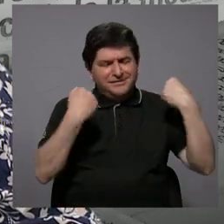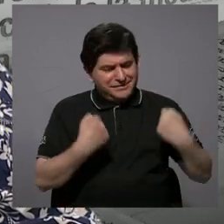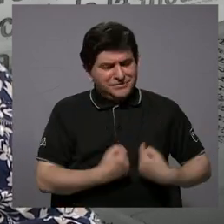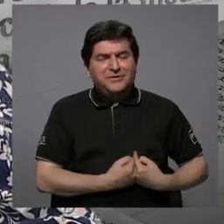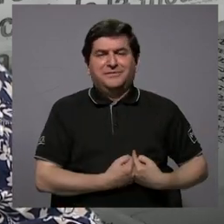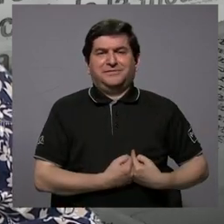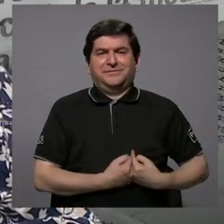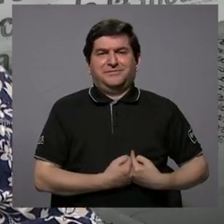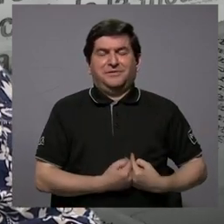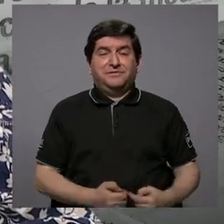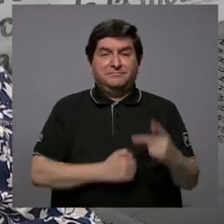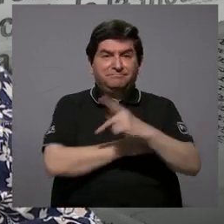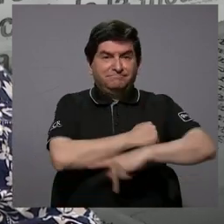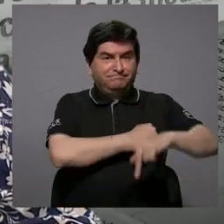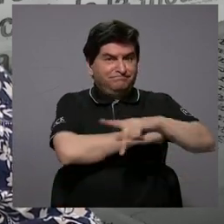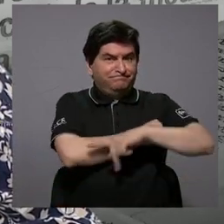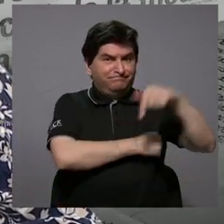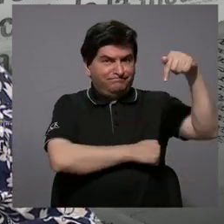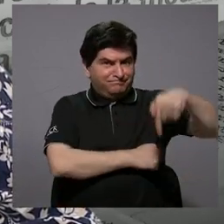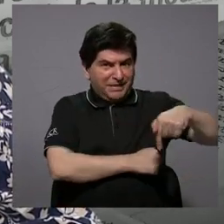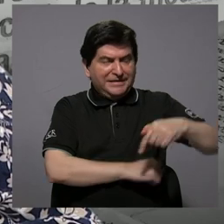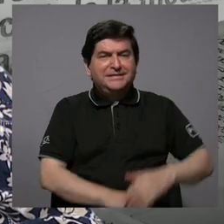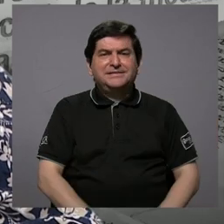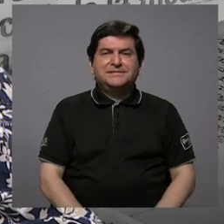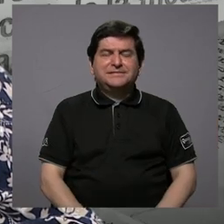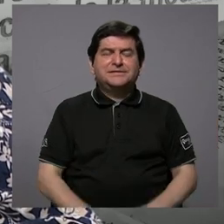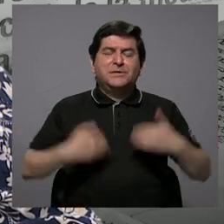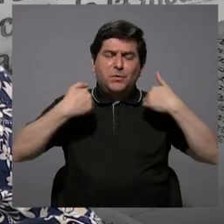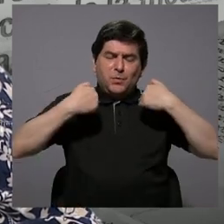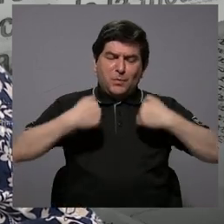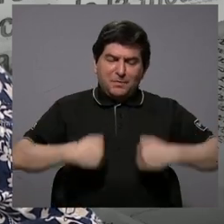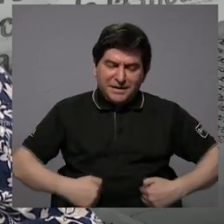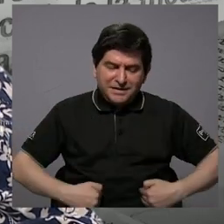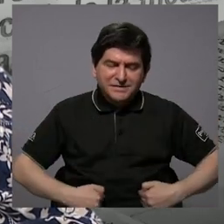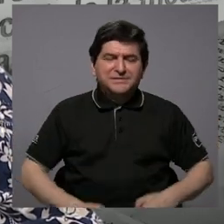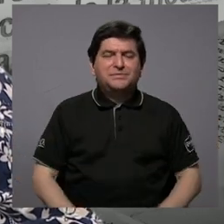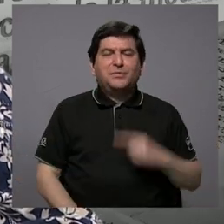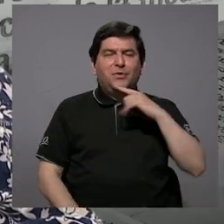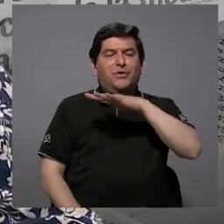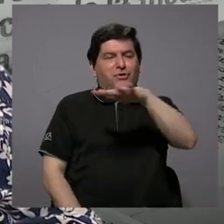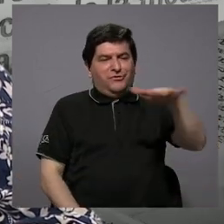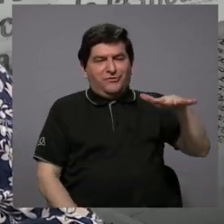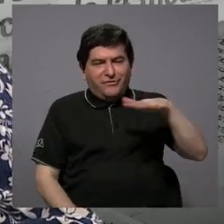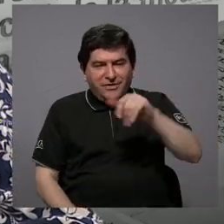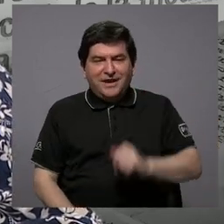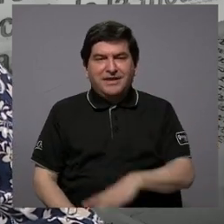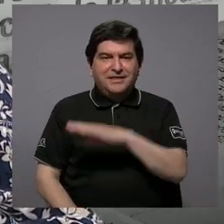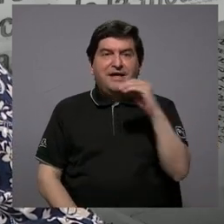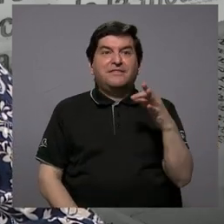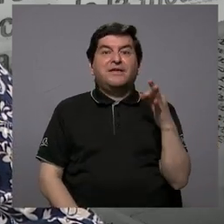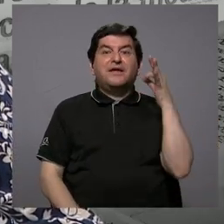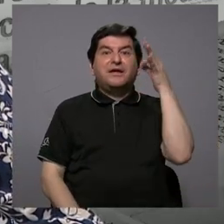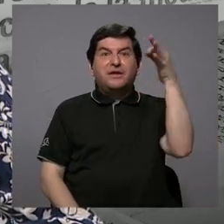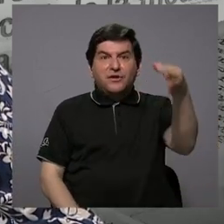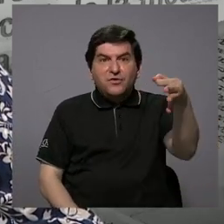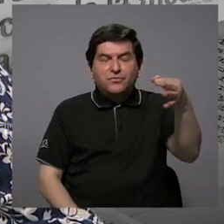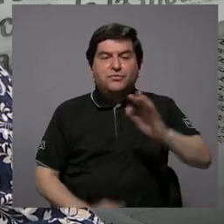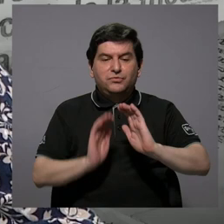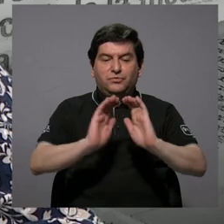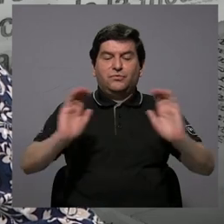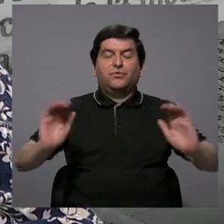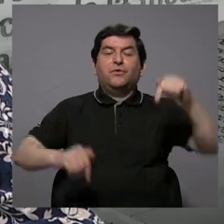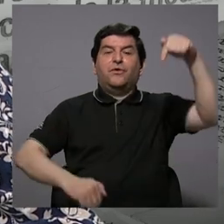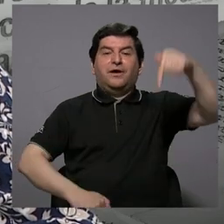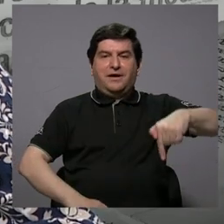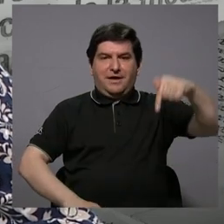porque por el país, por el humanismo, por la realidad y por el futuro de nuestros niños